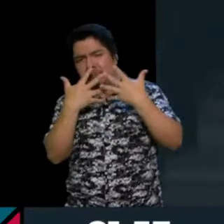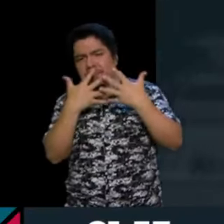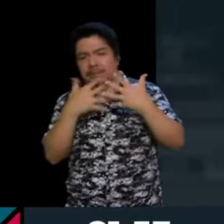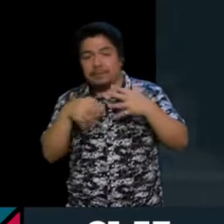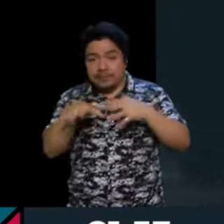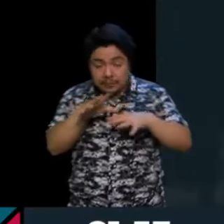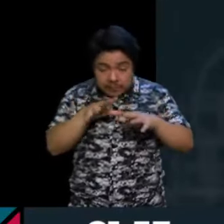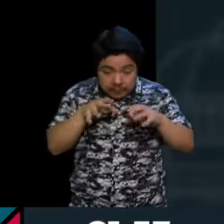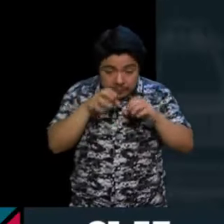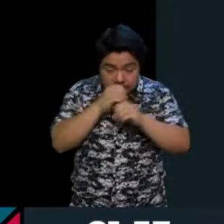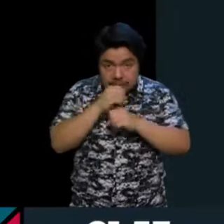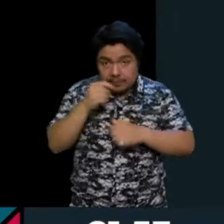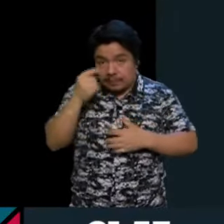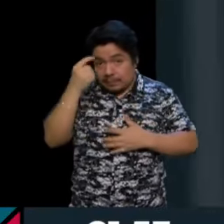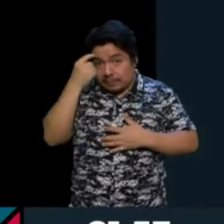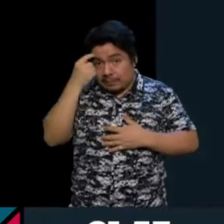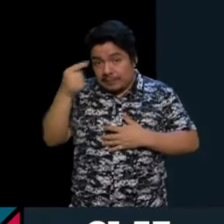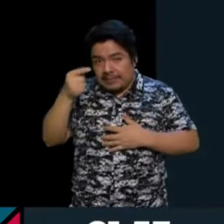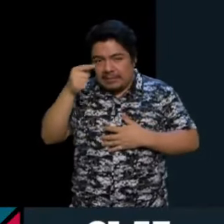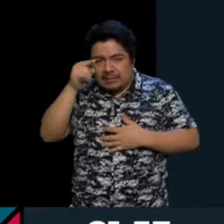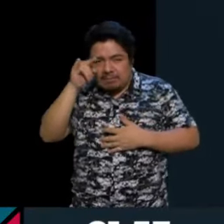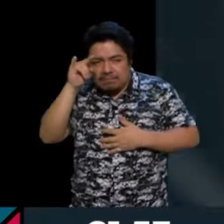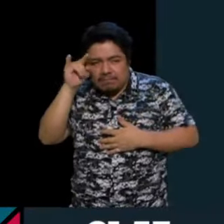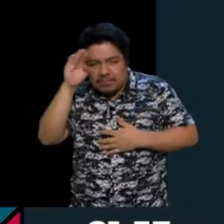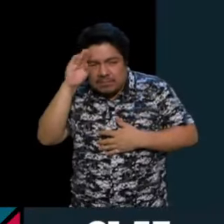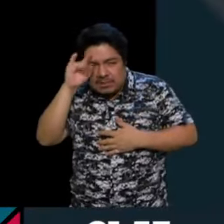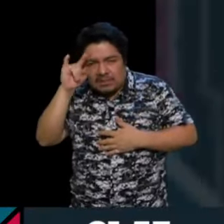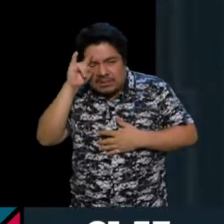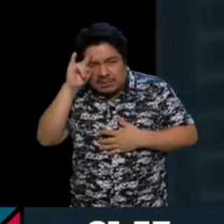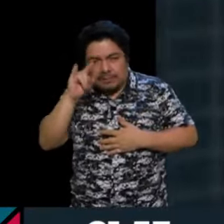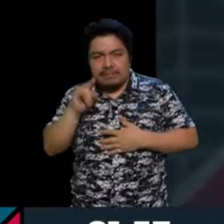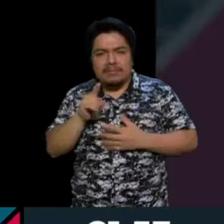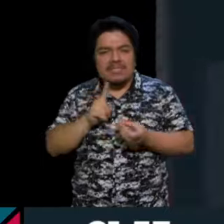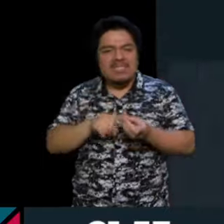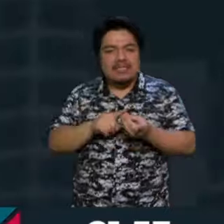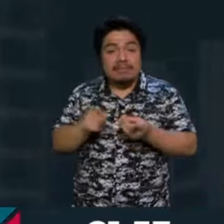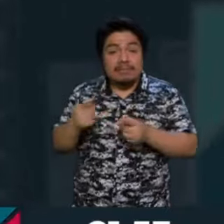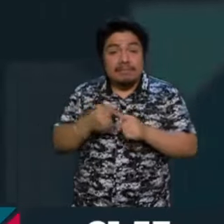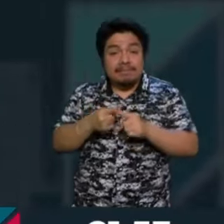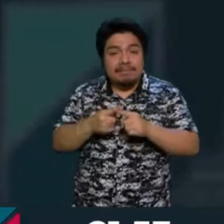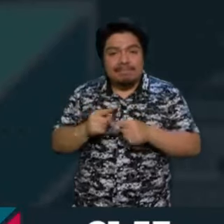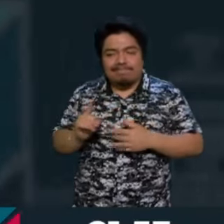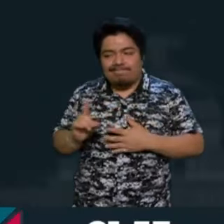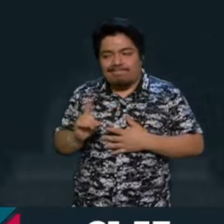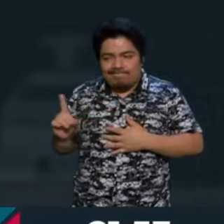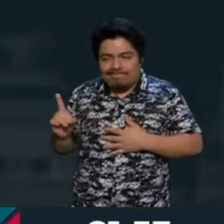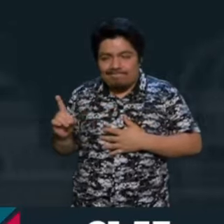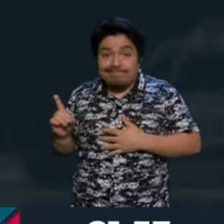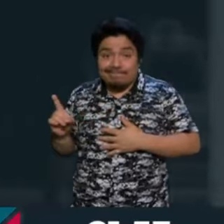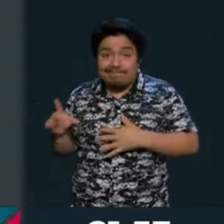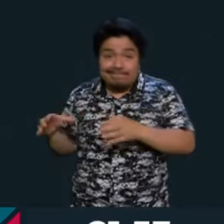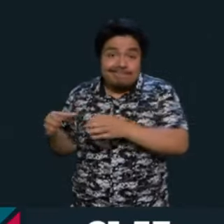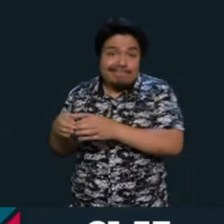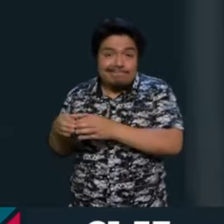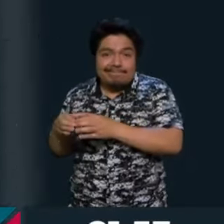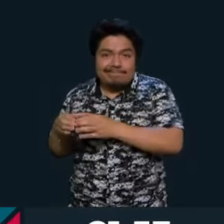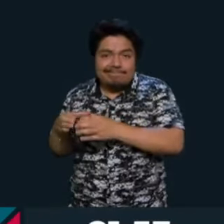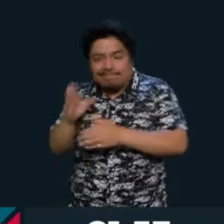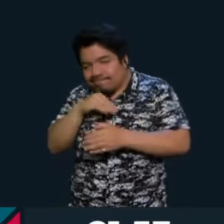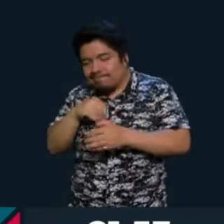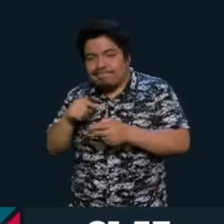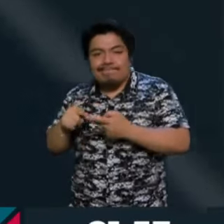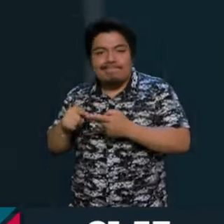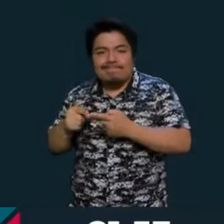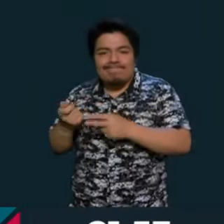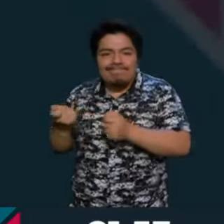oscuras mentes del mal. De la derecha. Porque al final de cuentas, el mal, la derecha, la